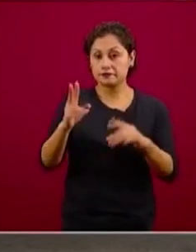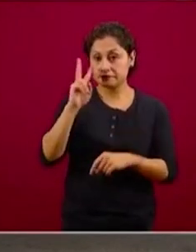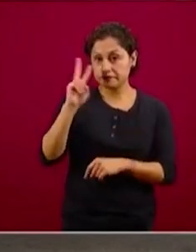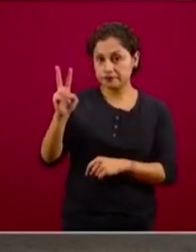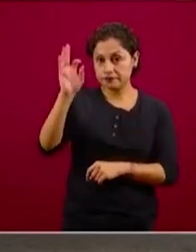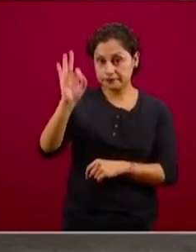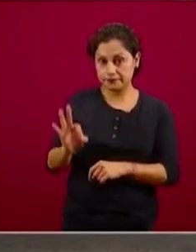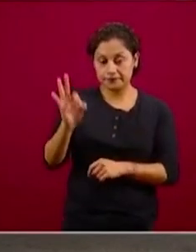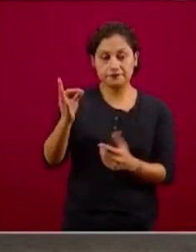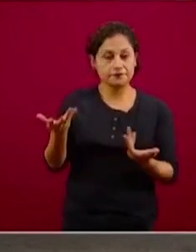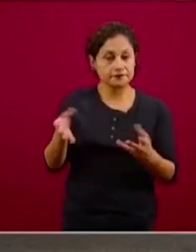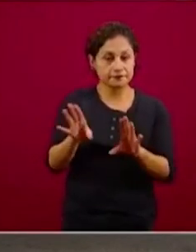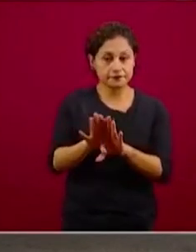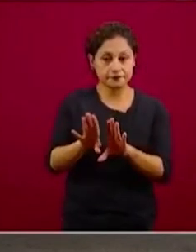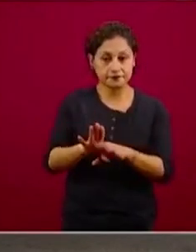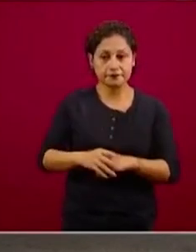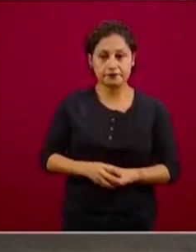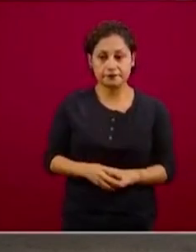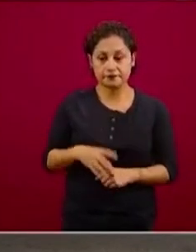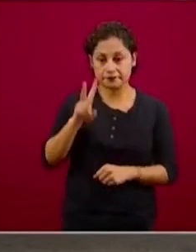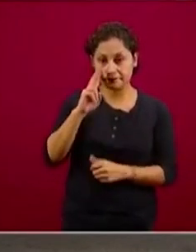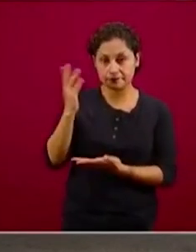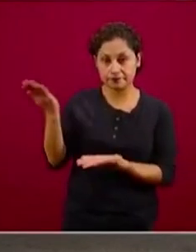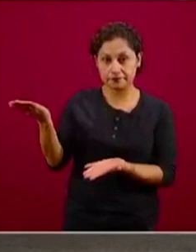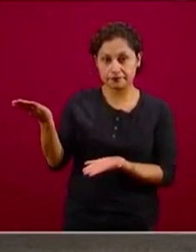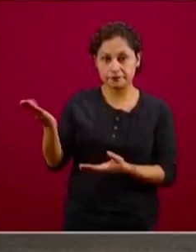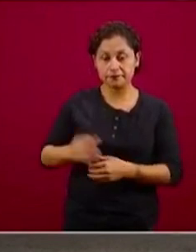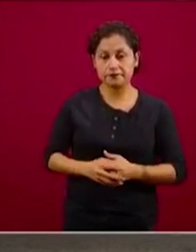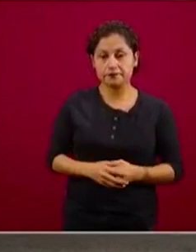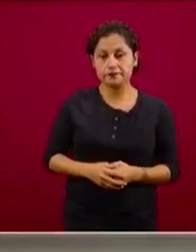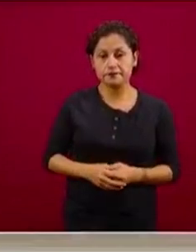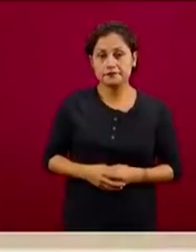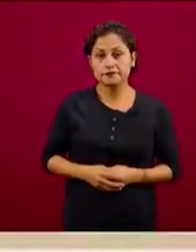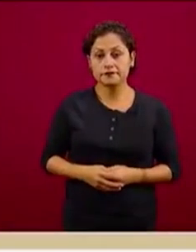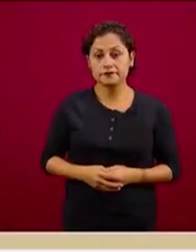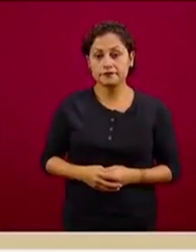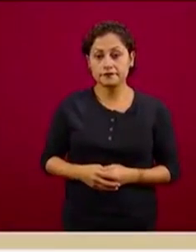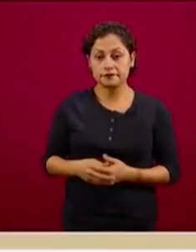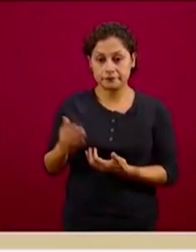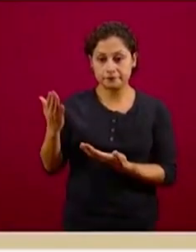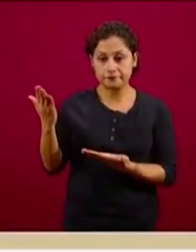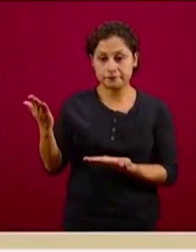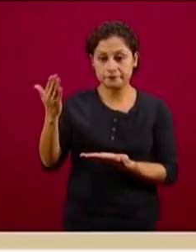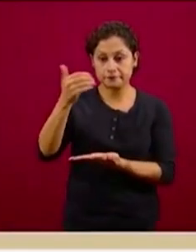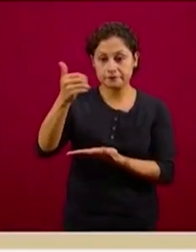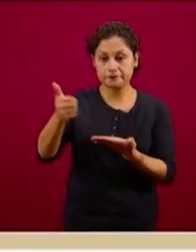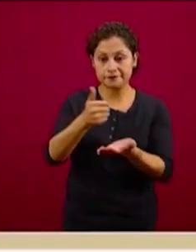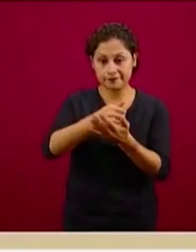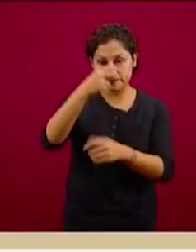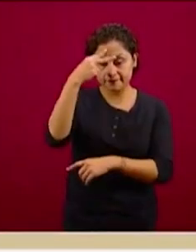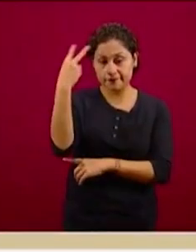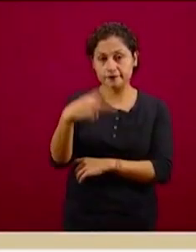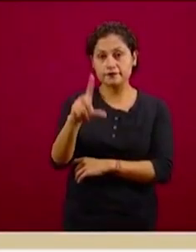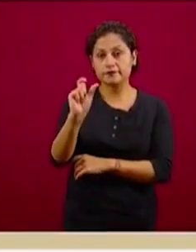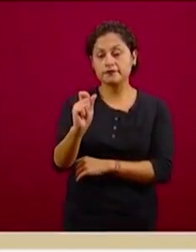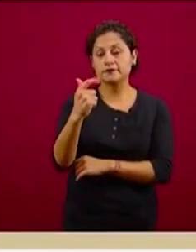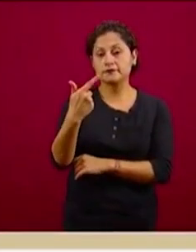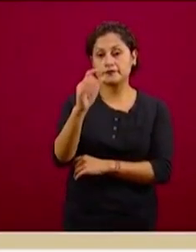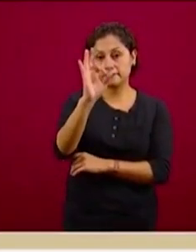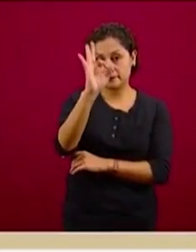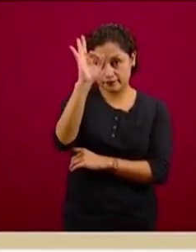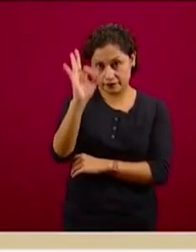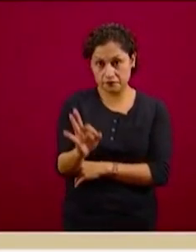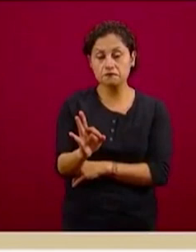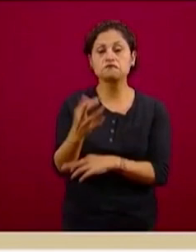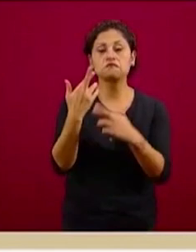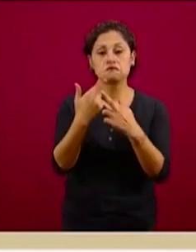en la siguiente, aquí está, Ciudad de México tiene 27 por ciento de las camas posibles para